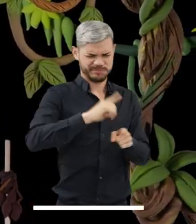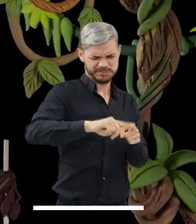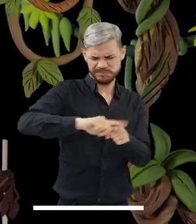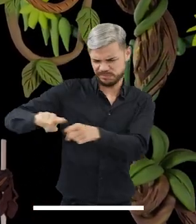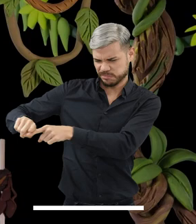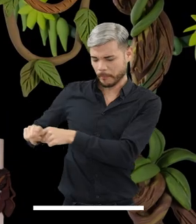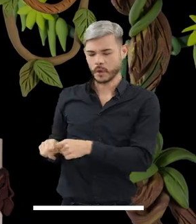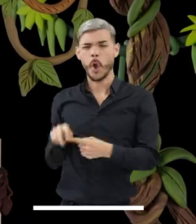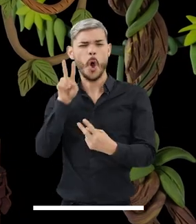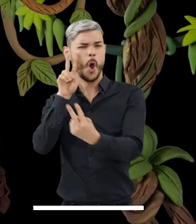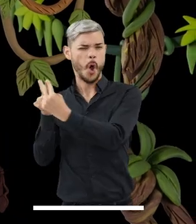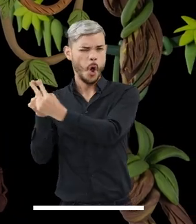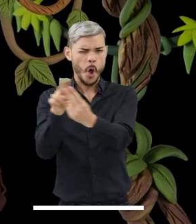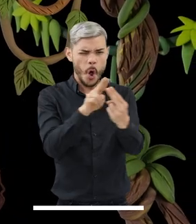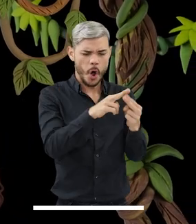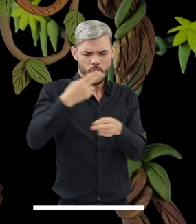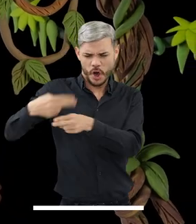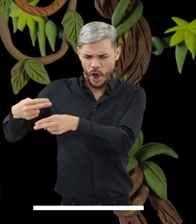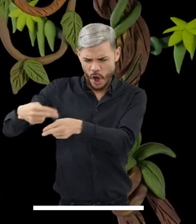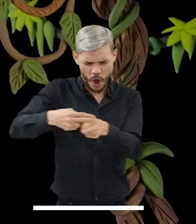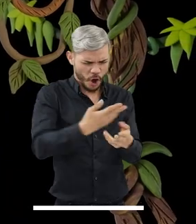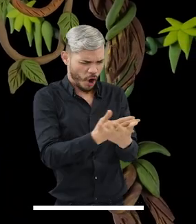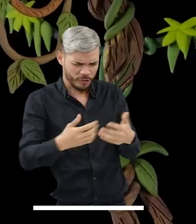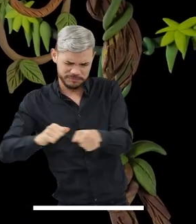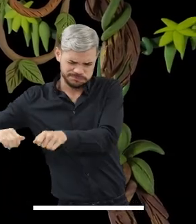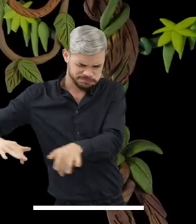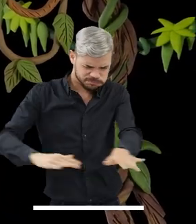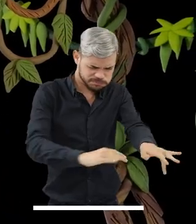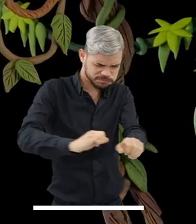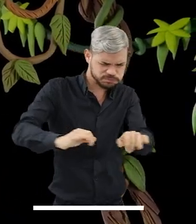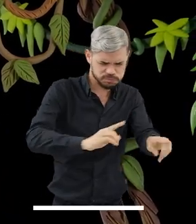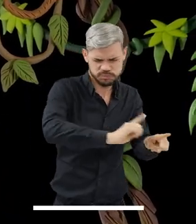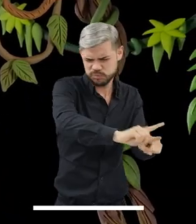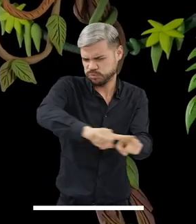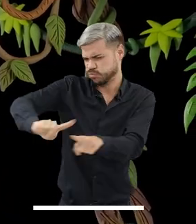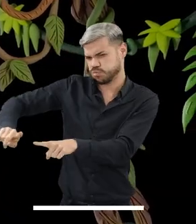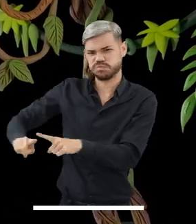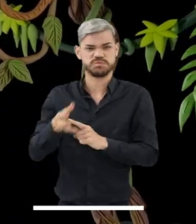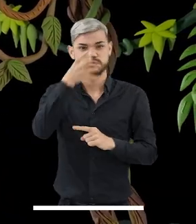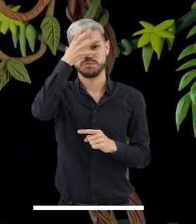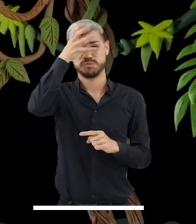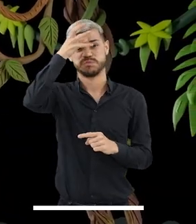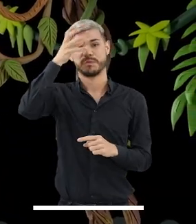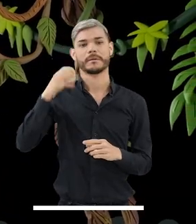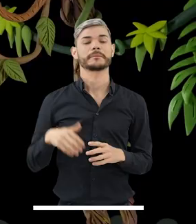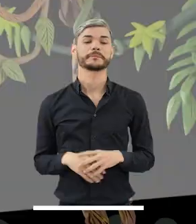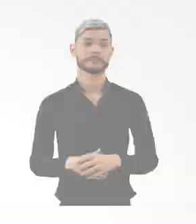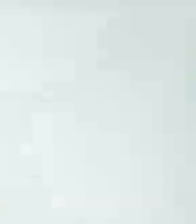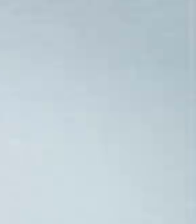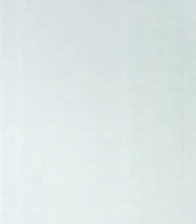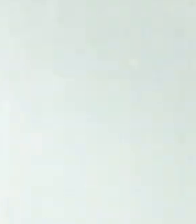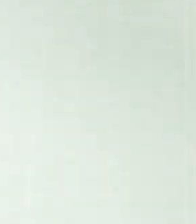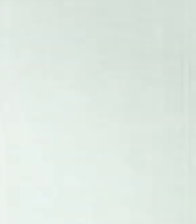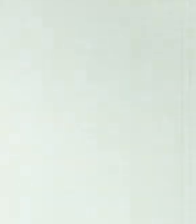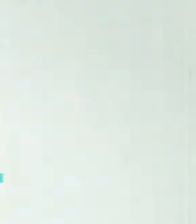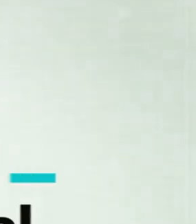rezos, plantas medicinales y conocer los nombres de cada raudal y rápido del río, entre muchos otros.